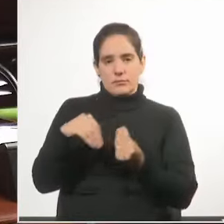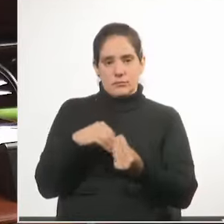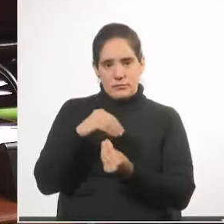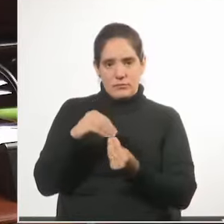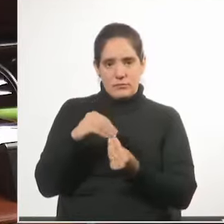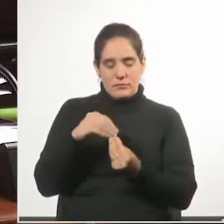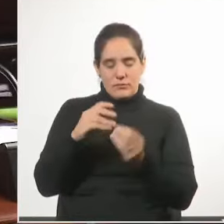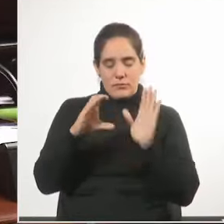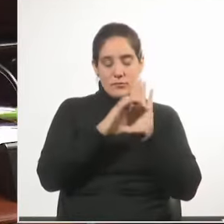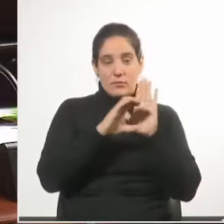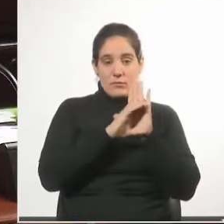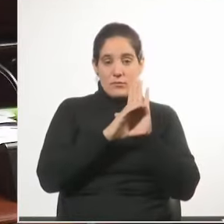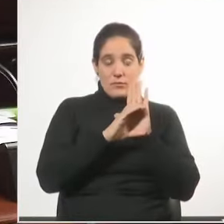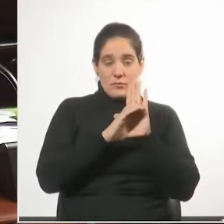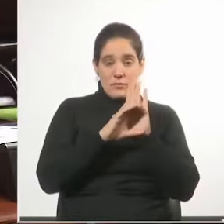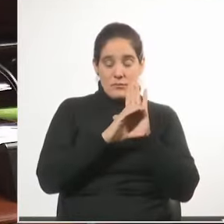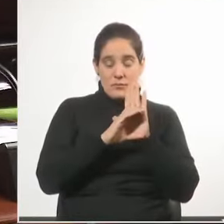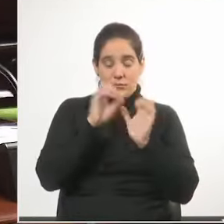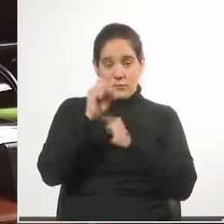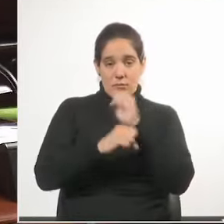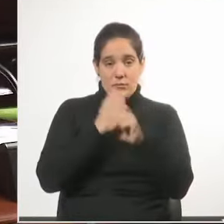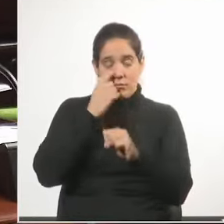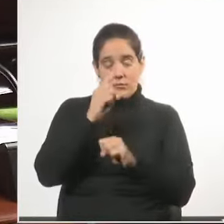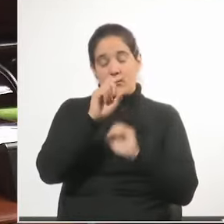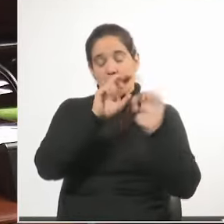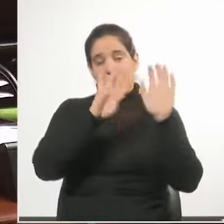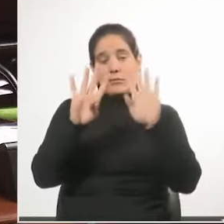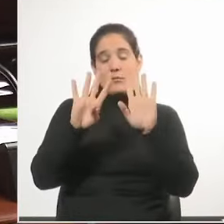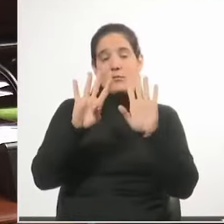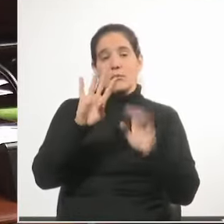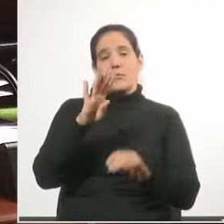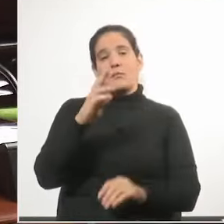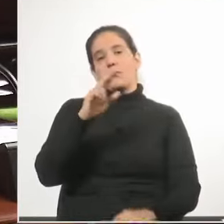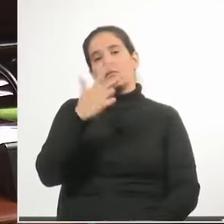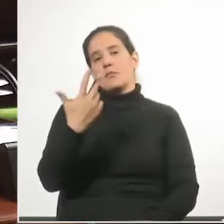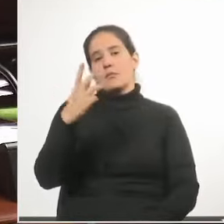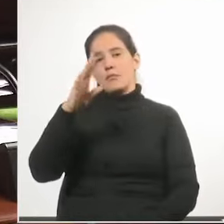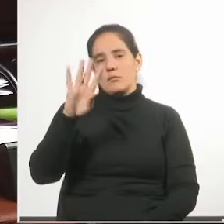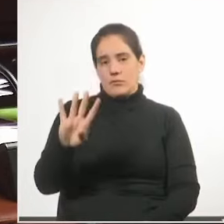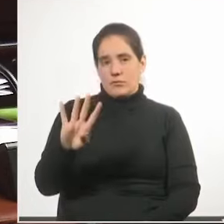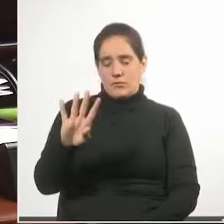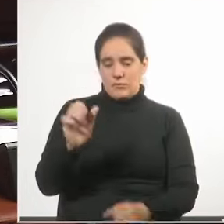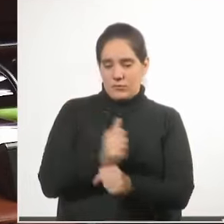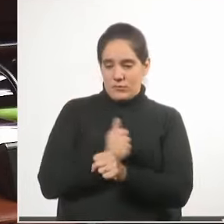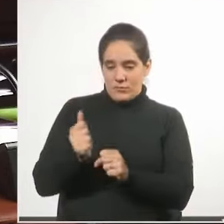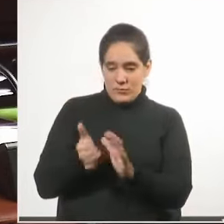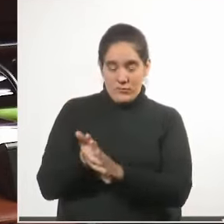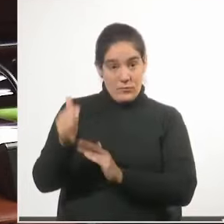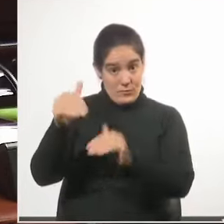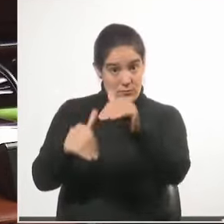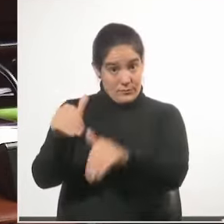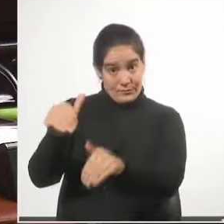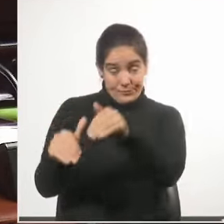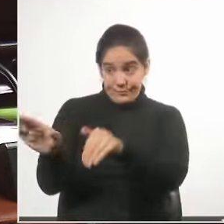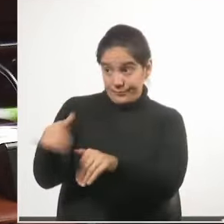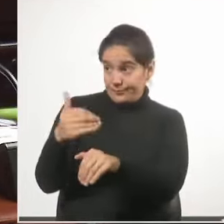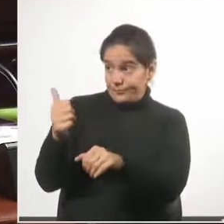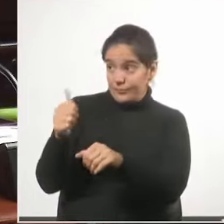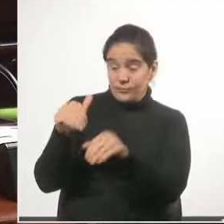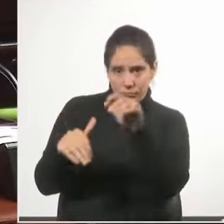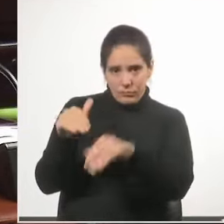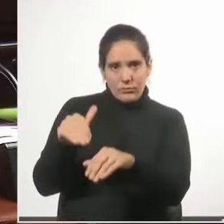En la Constitución de 1934, aprobada en un plebiscito que contó con